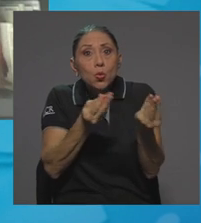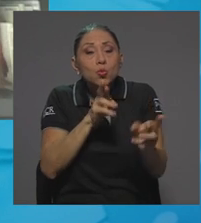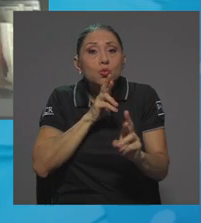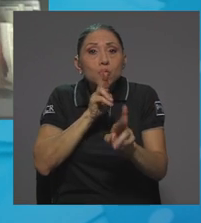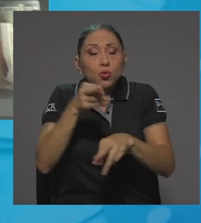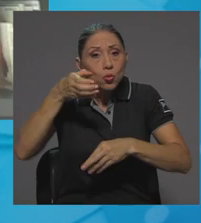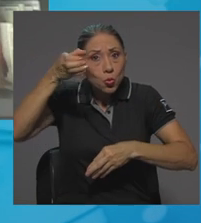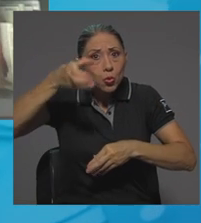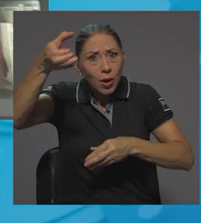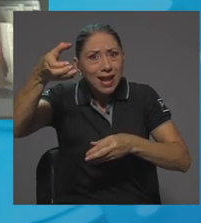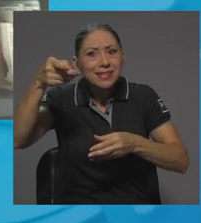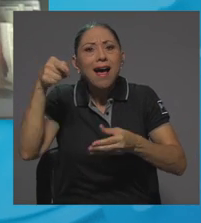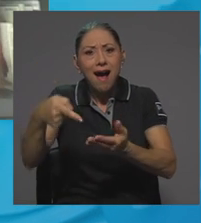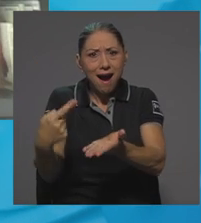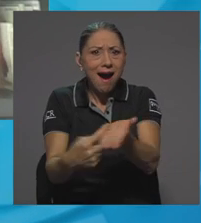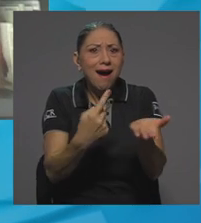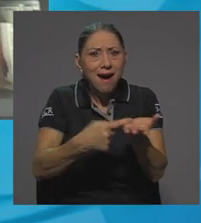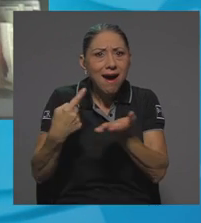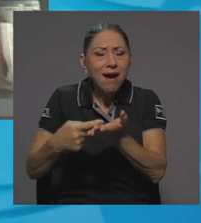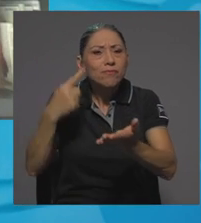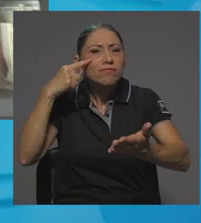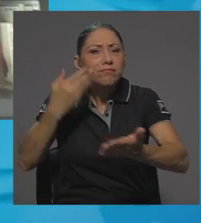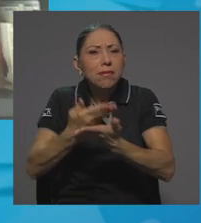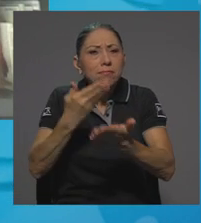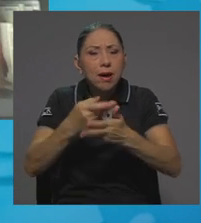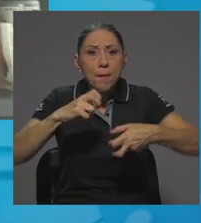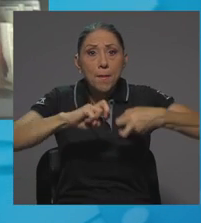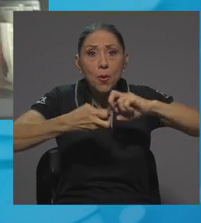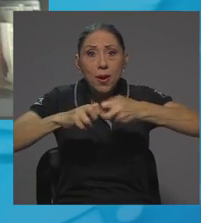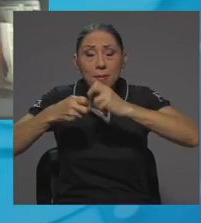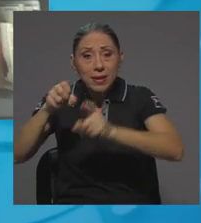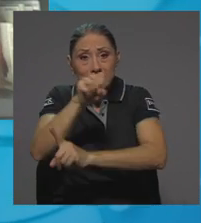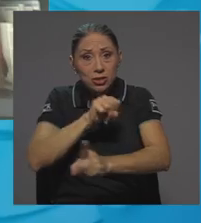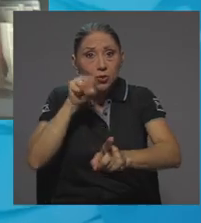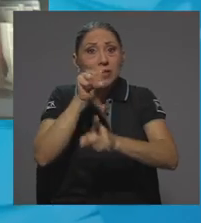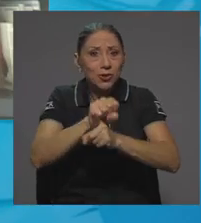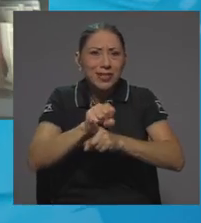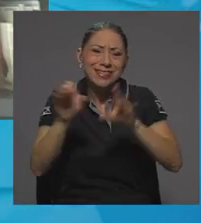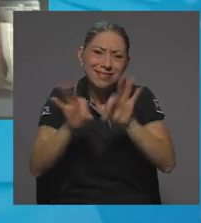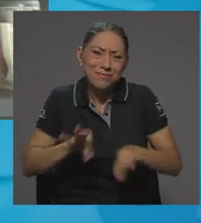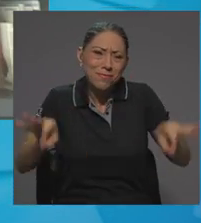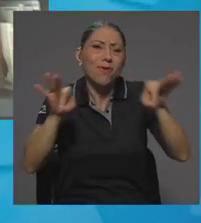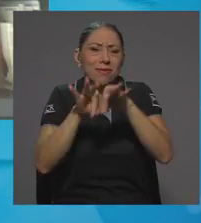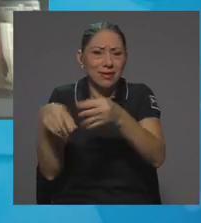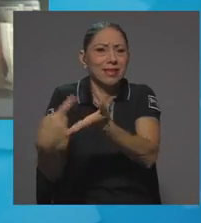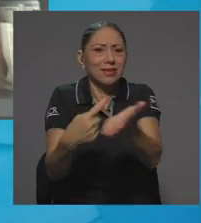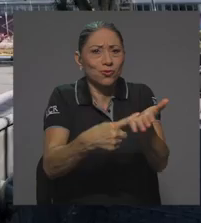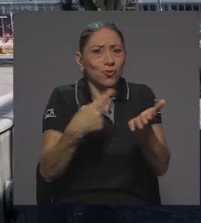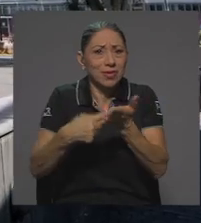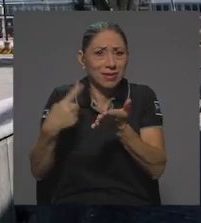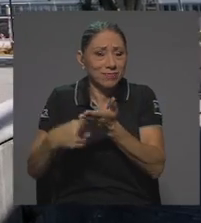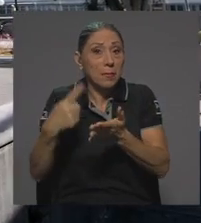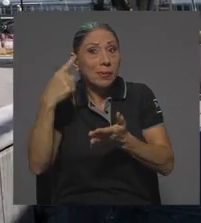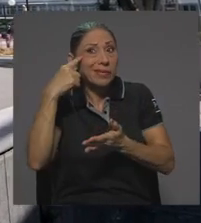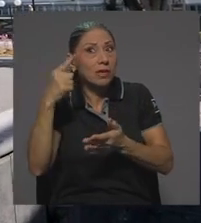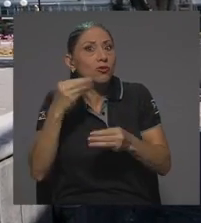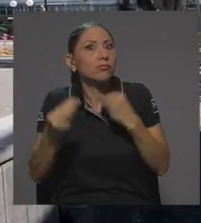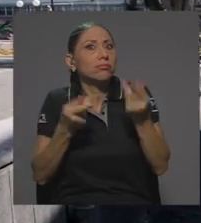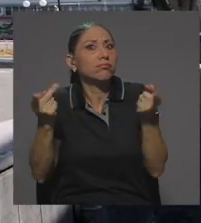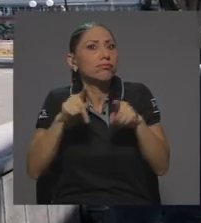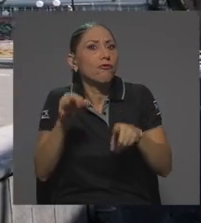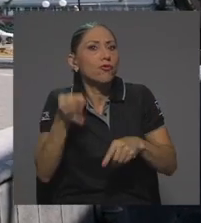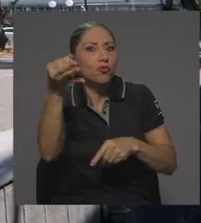generando una reflexión y están evidenciando problemáticas o situaciones que vale la pena discutir como sociedad de cara a ese futuro.